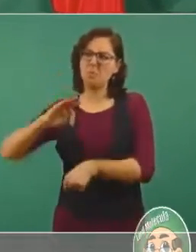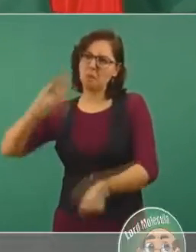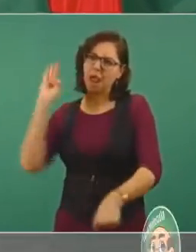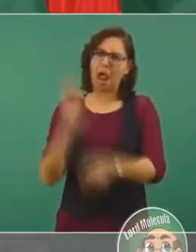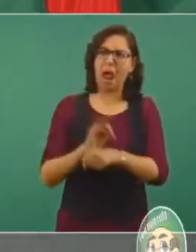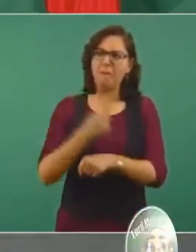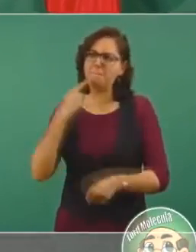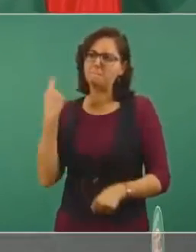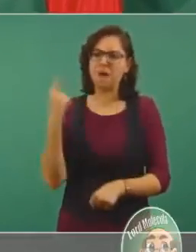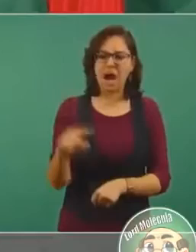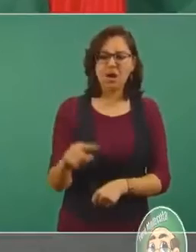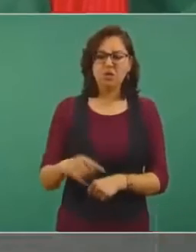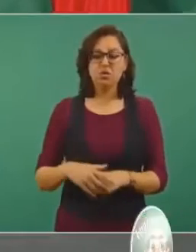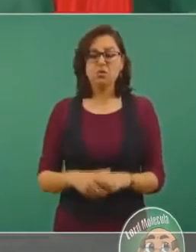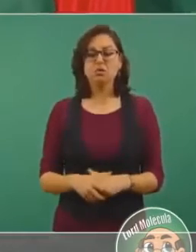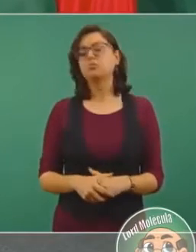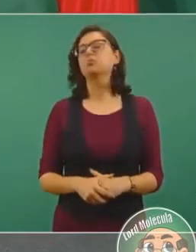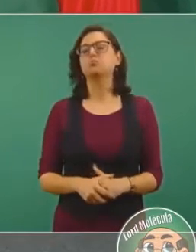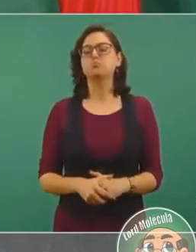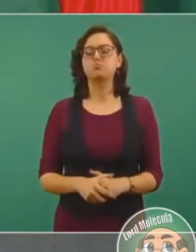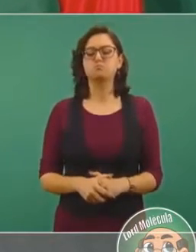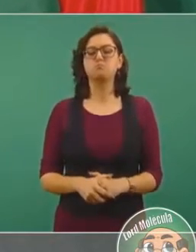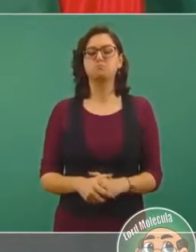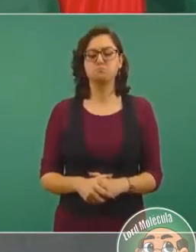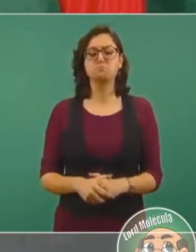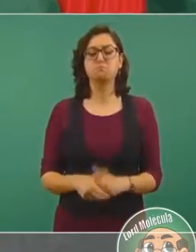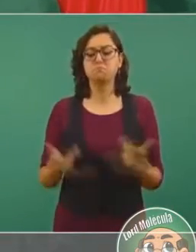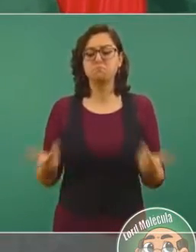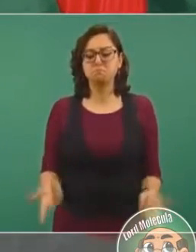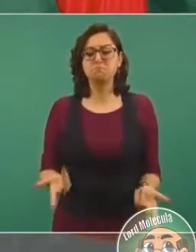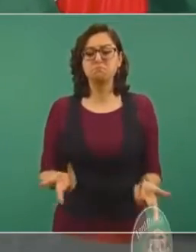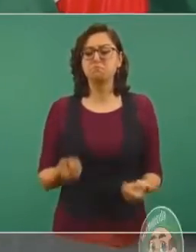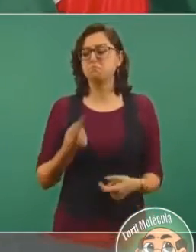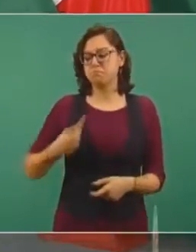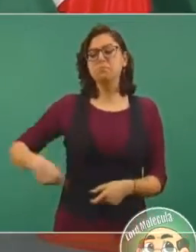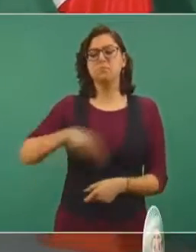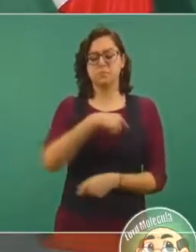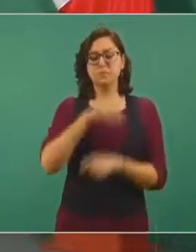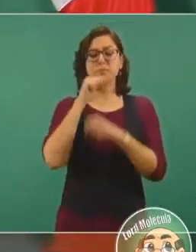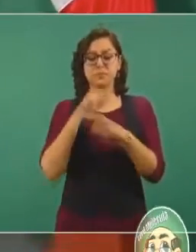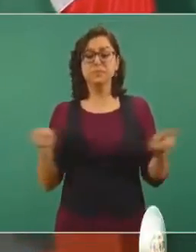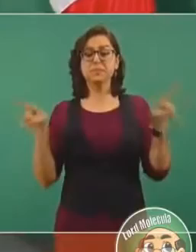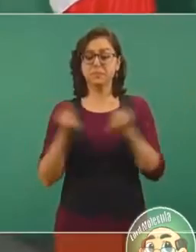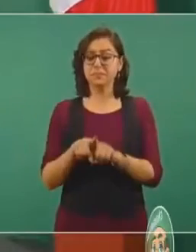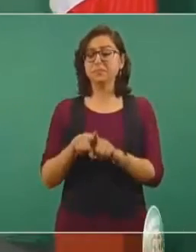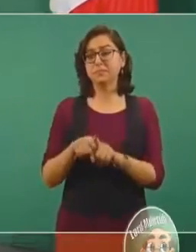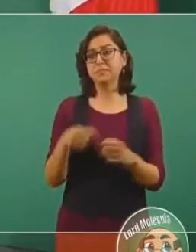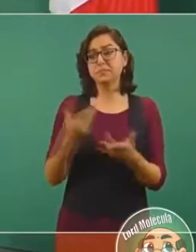pues nosotros vamos a acudir a la Suprema Corte y queremos